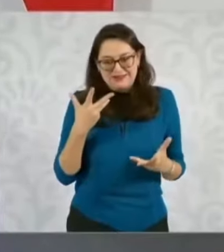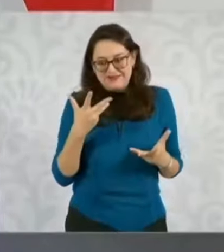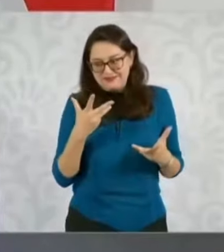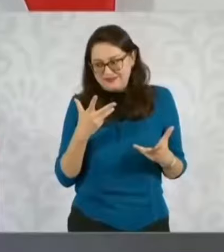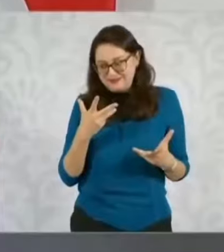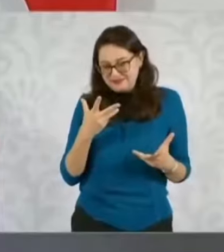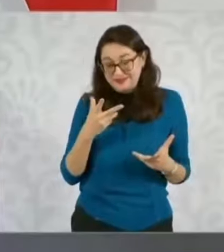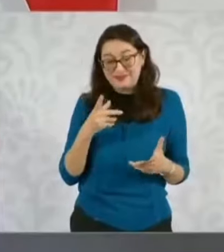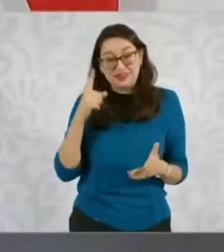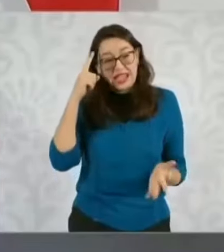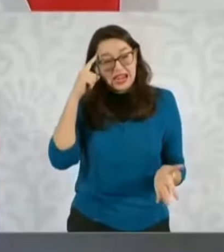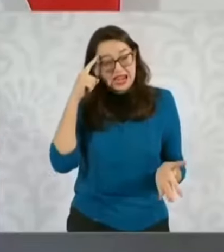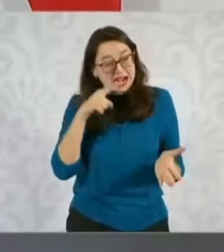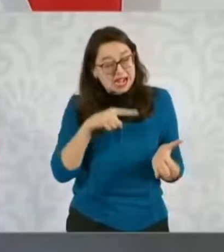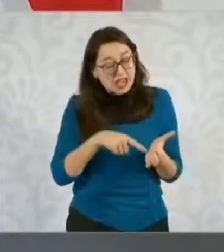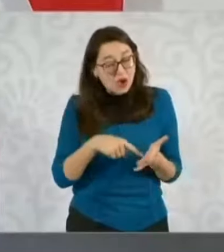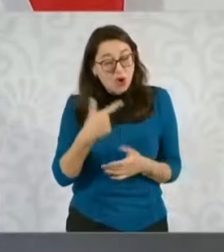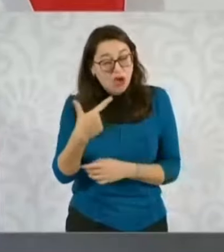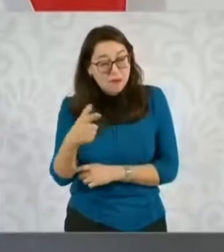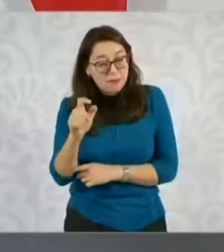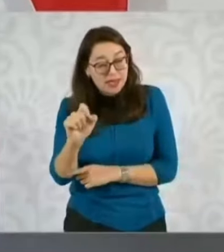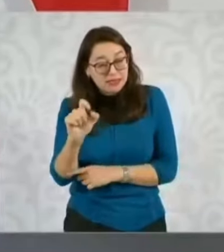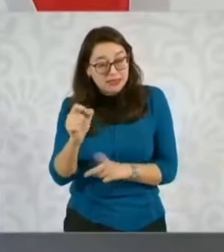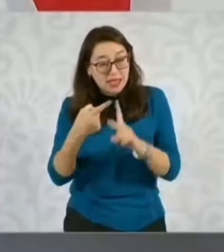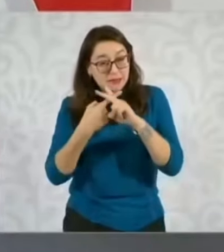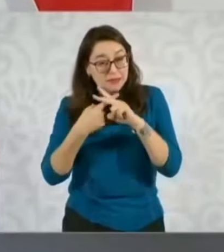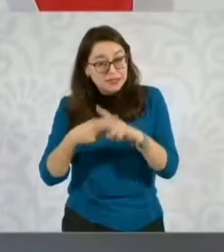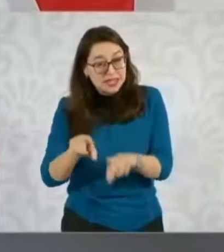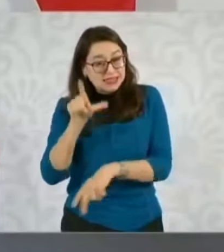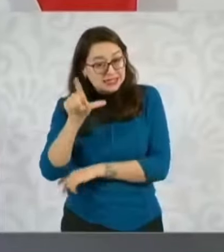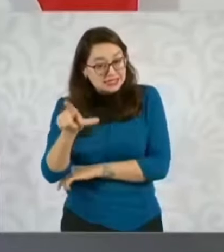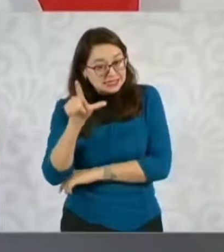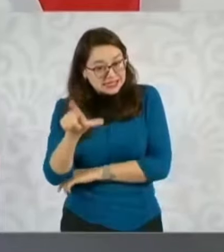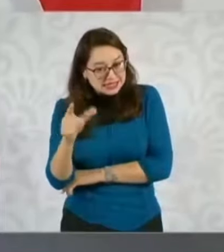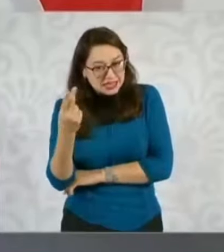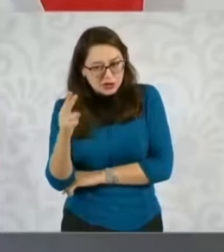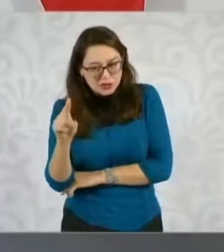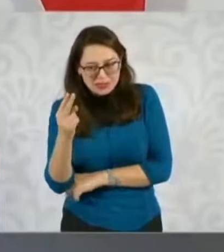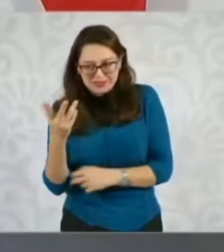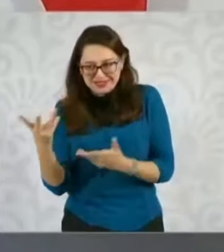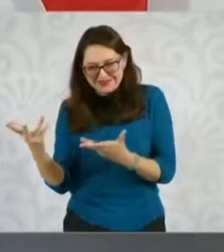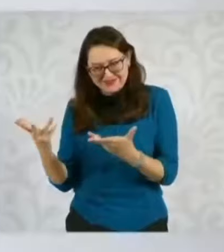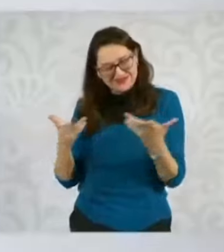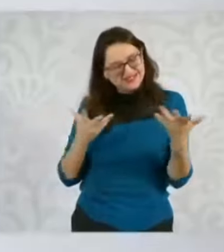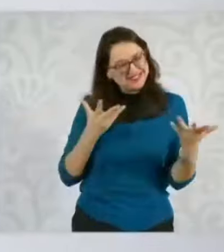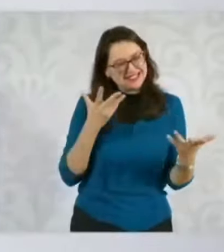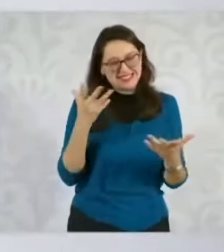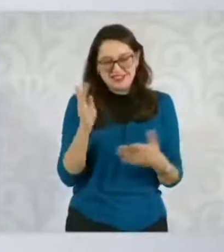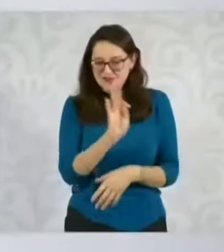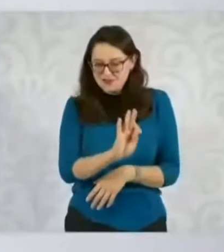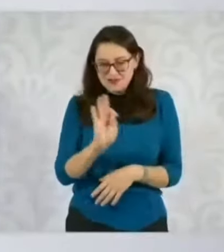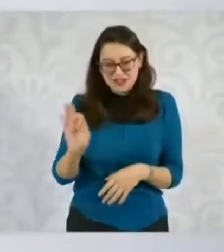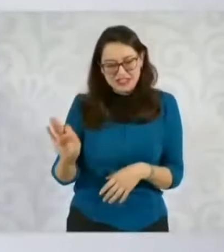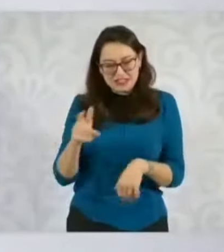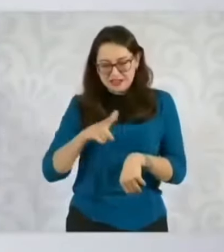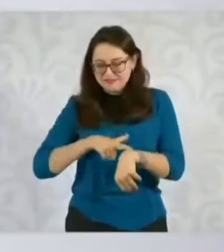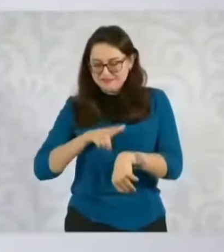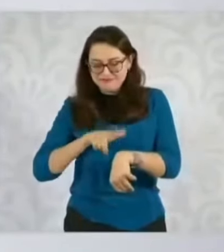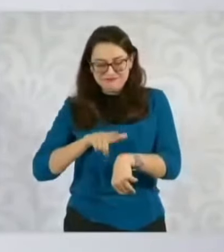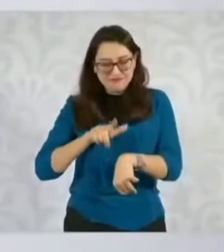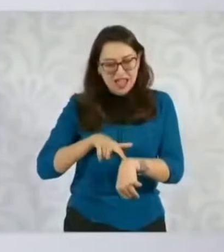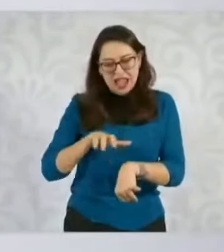el 17 en la tarde. Entonces, esa es la razón por la cual estoy todavía valorando los tiempos.